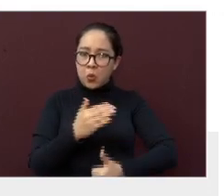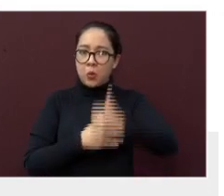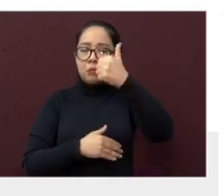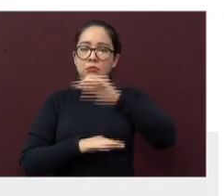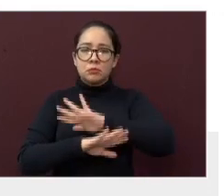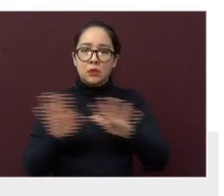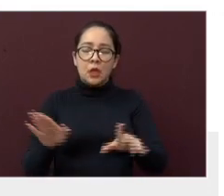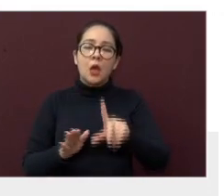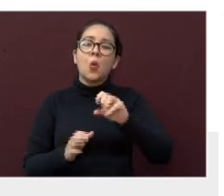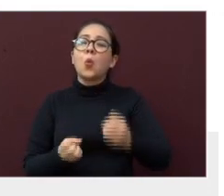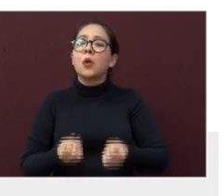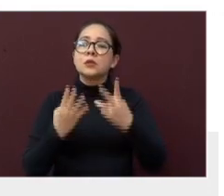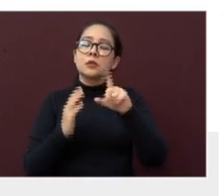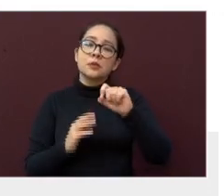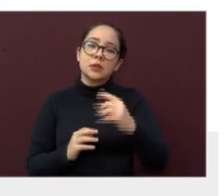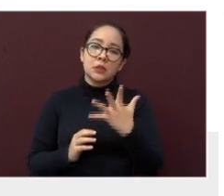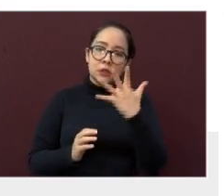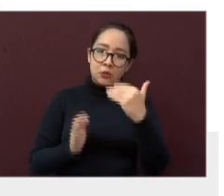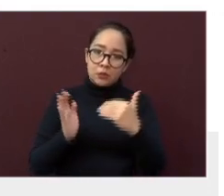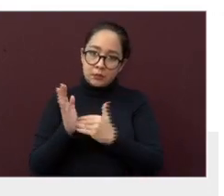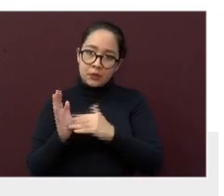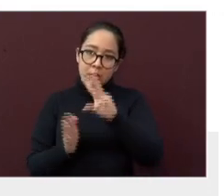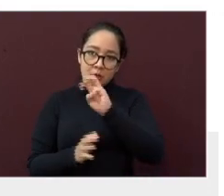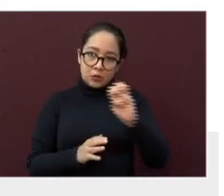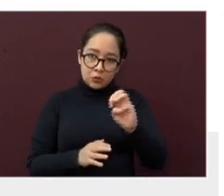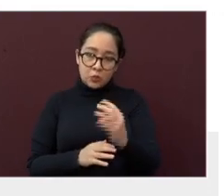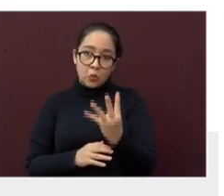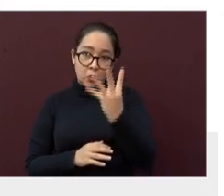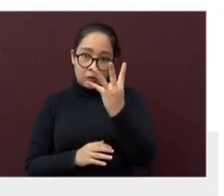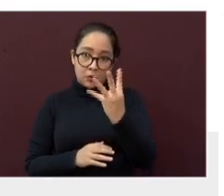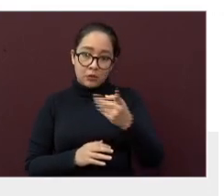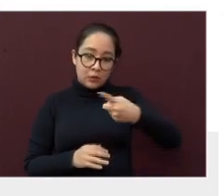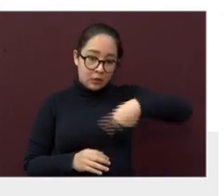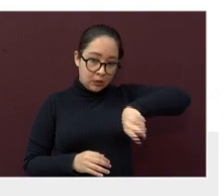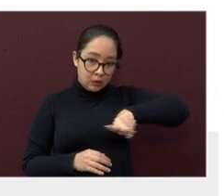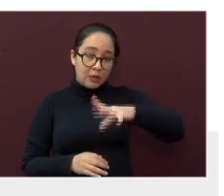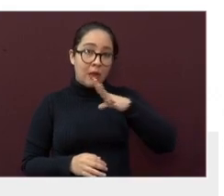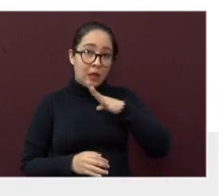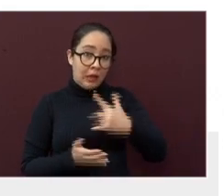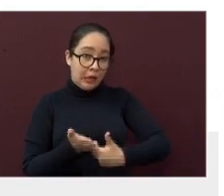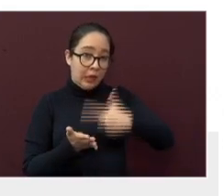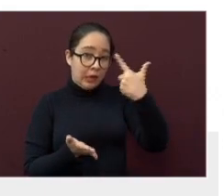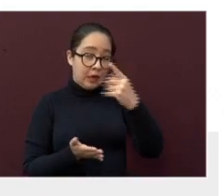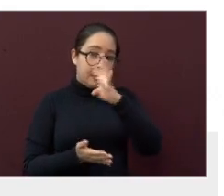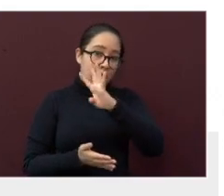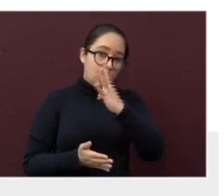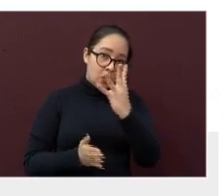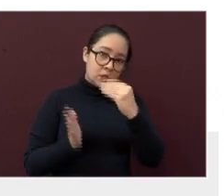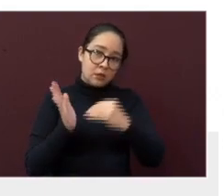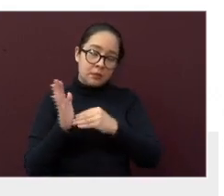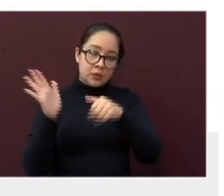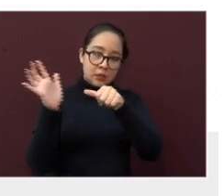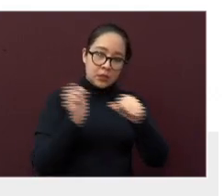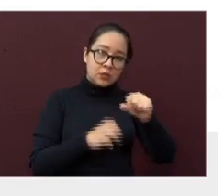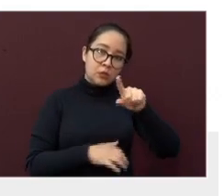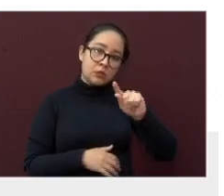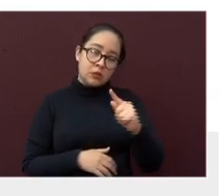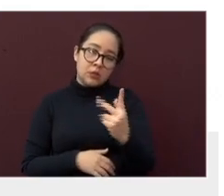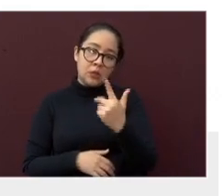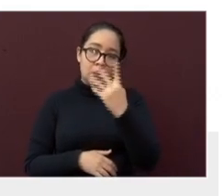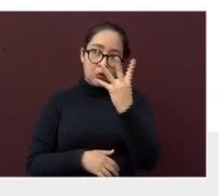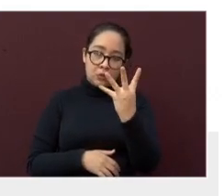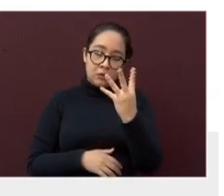25,304. De ellos, cursaron con cuadros muy graves, 4,674,